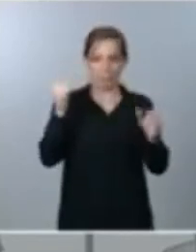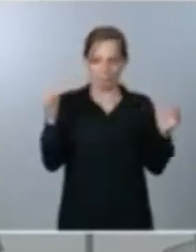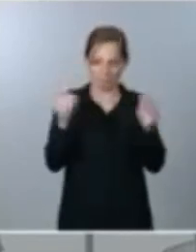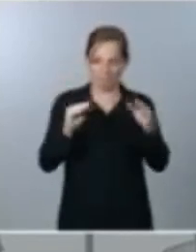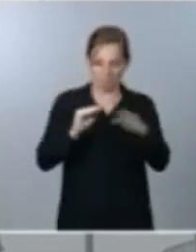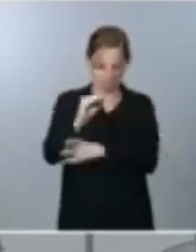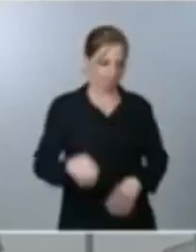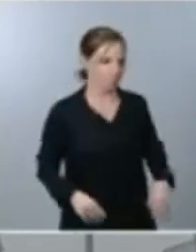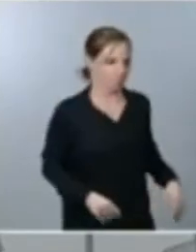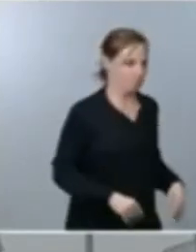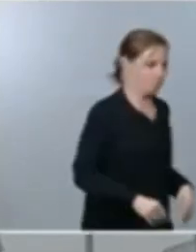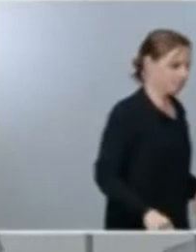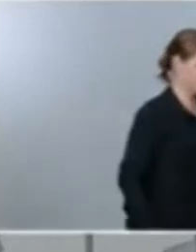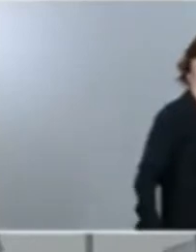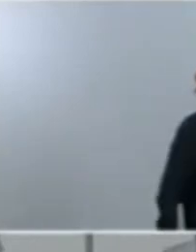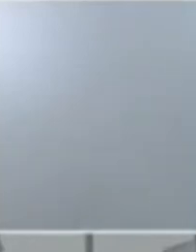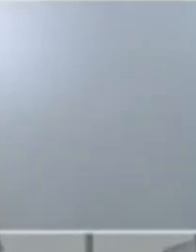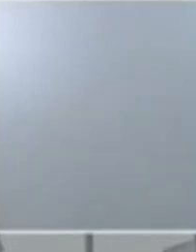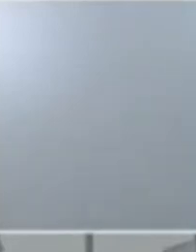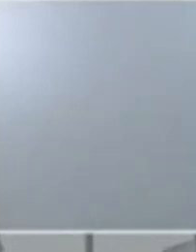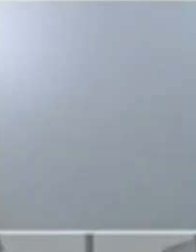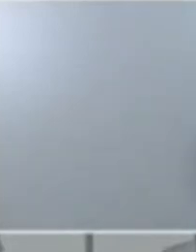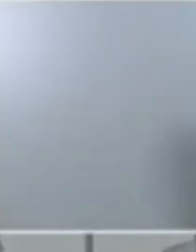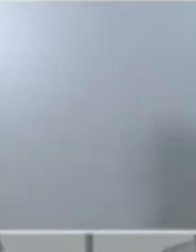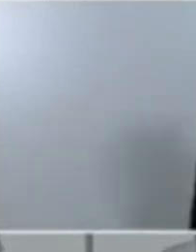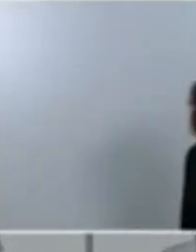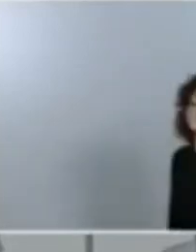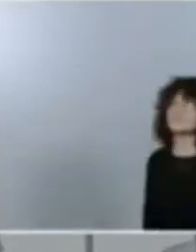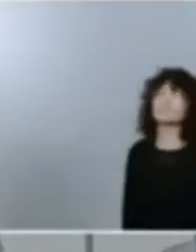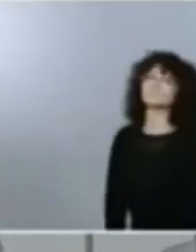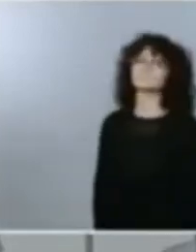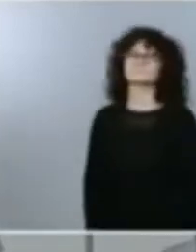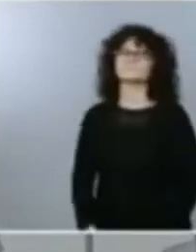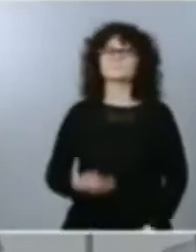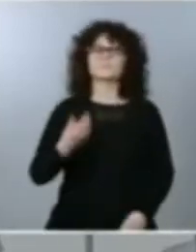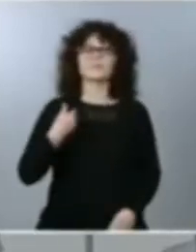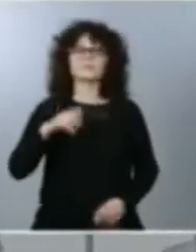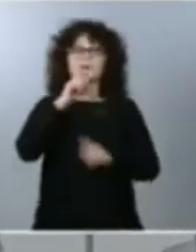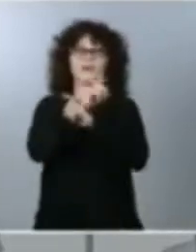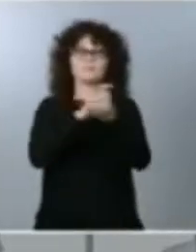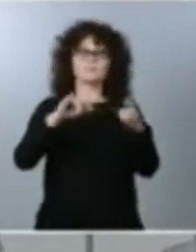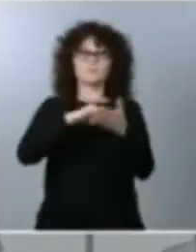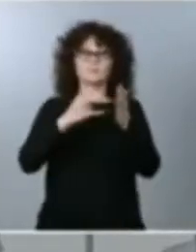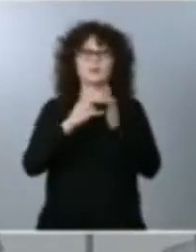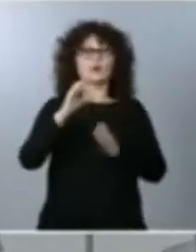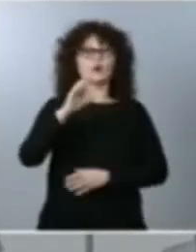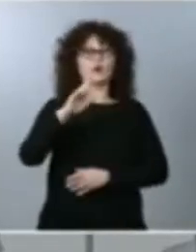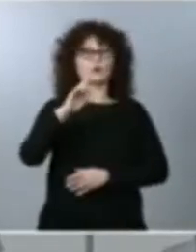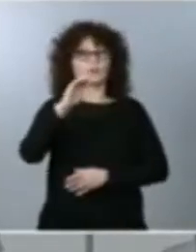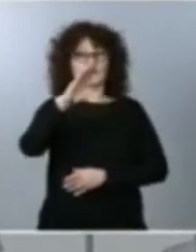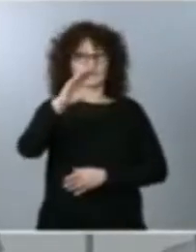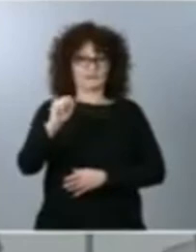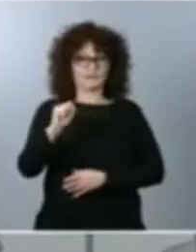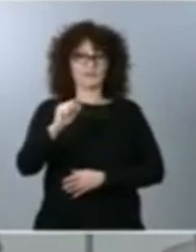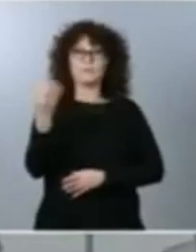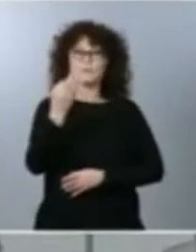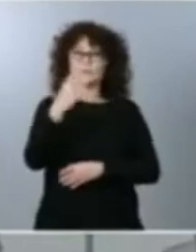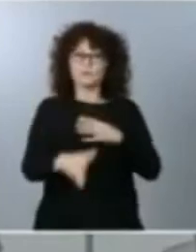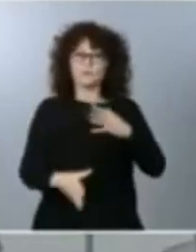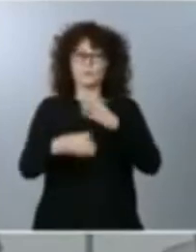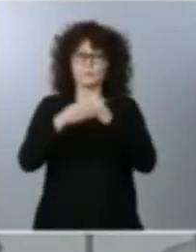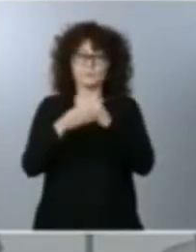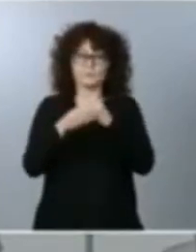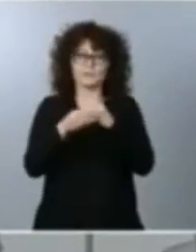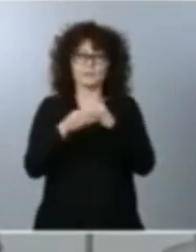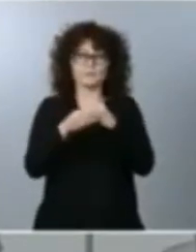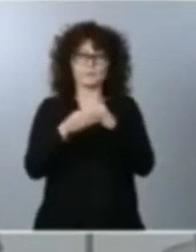anuncié que íbamos a aprobar un plan Horeca que tiene que ser necesariamente complementario al que están poniendo en marcha los